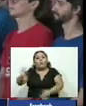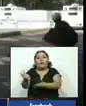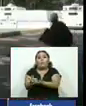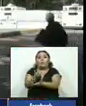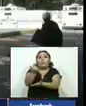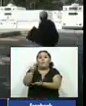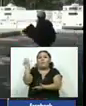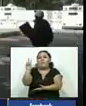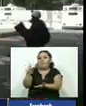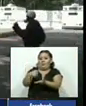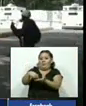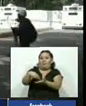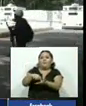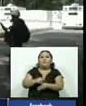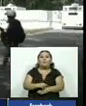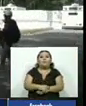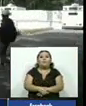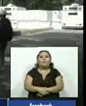Venezuela